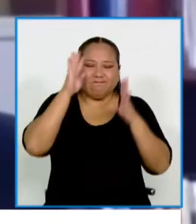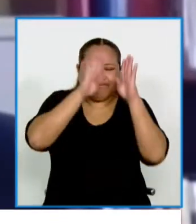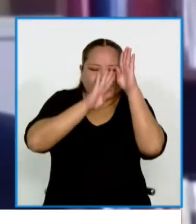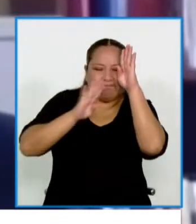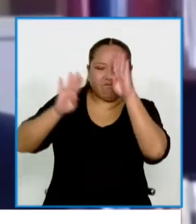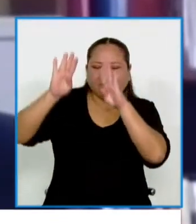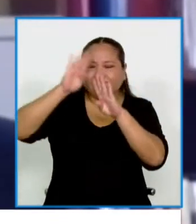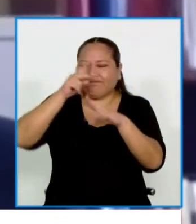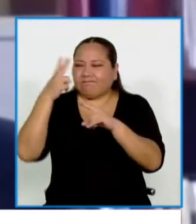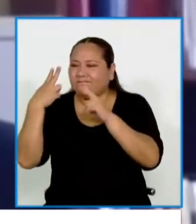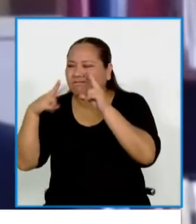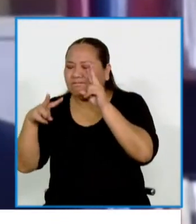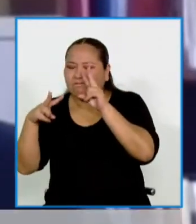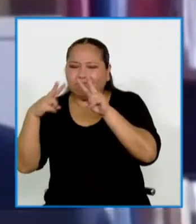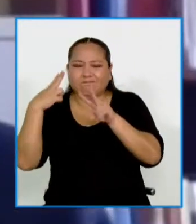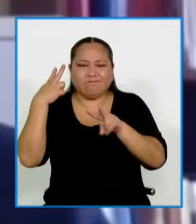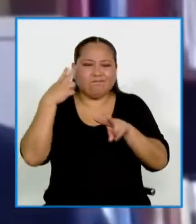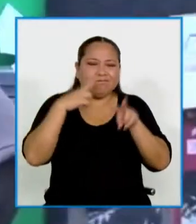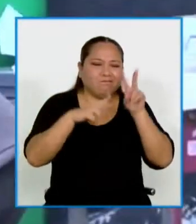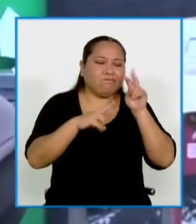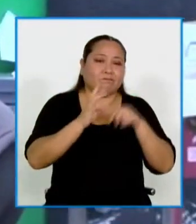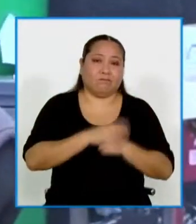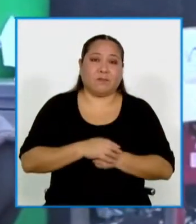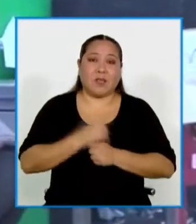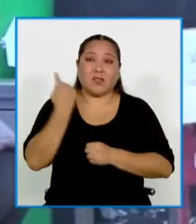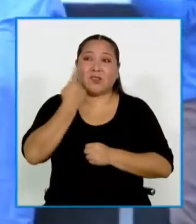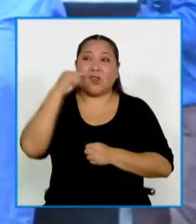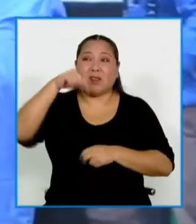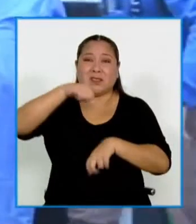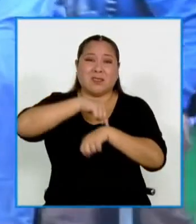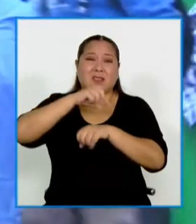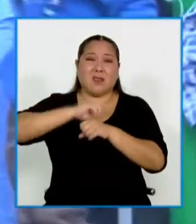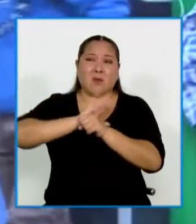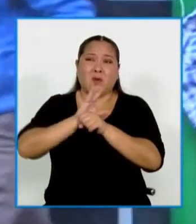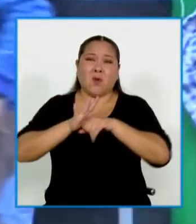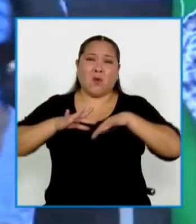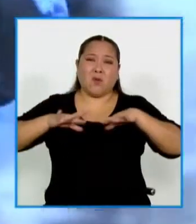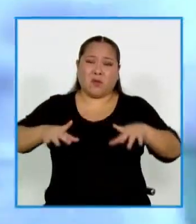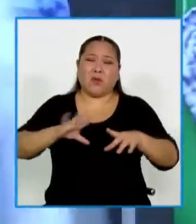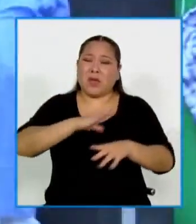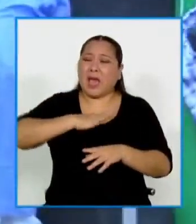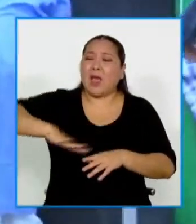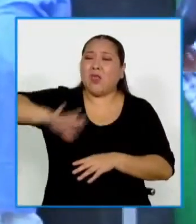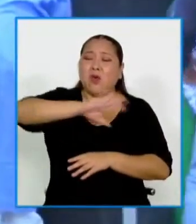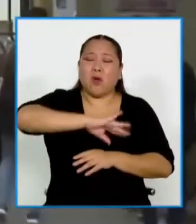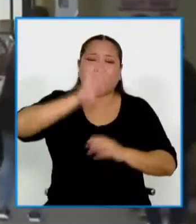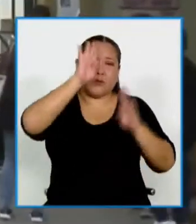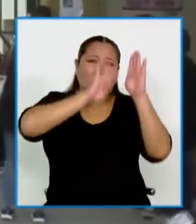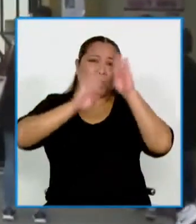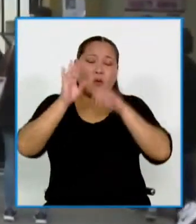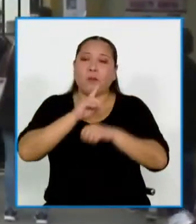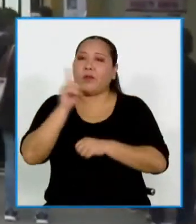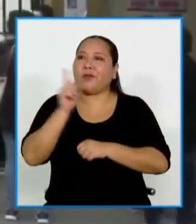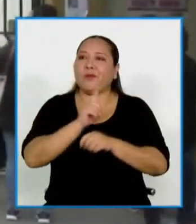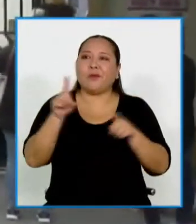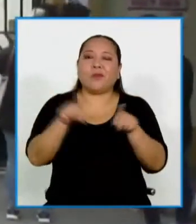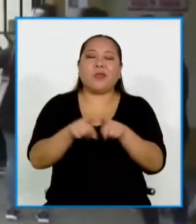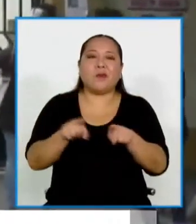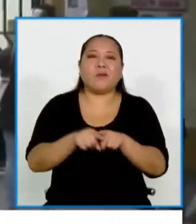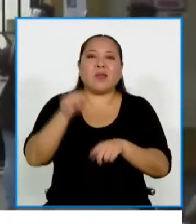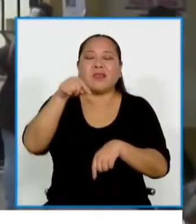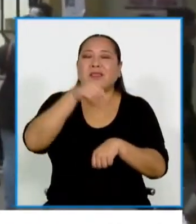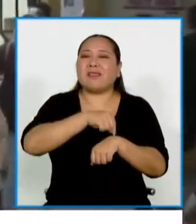que se ha creado, no solamente por la pandemia, que a todos nos preocupa, sino también por la situación